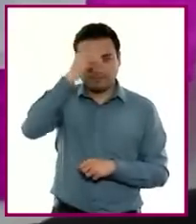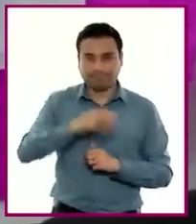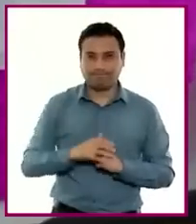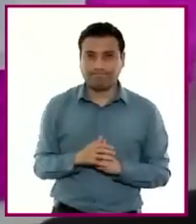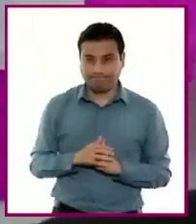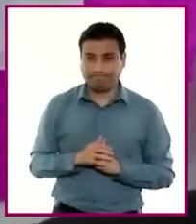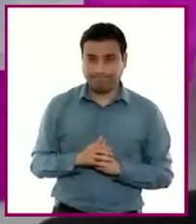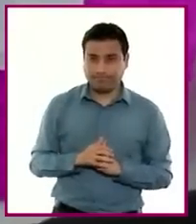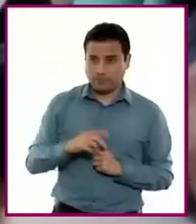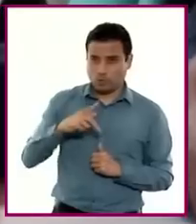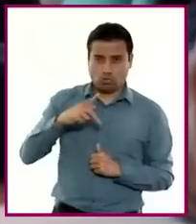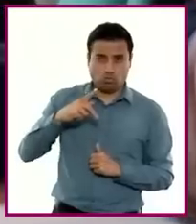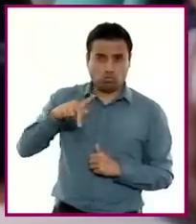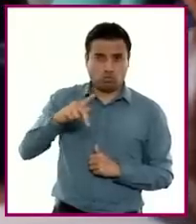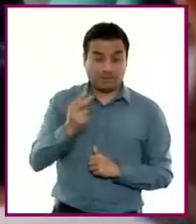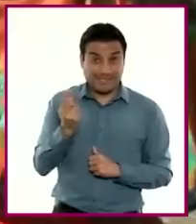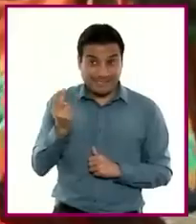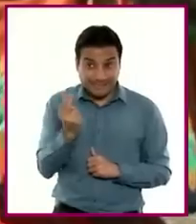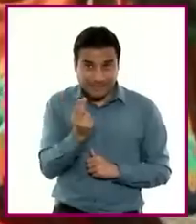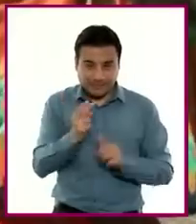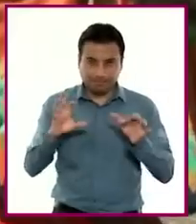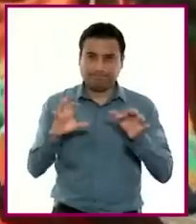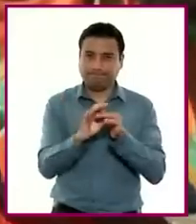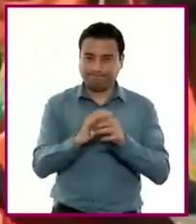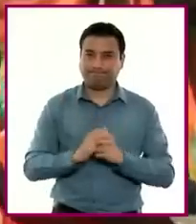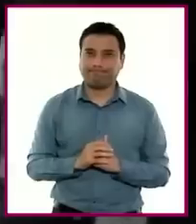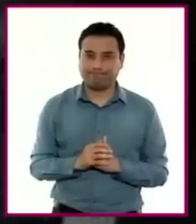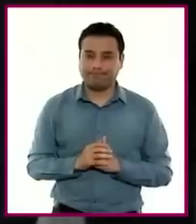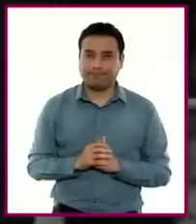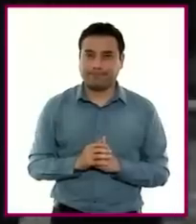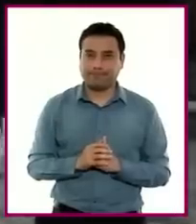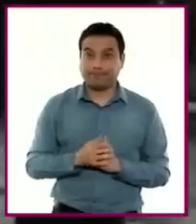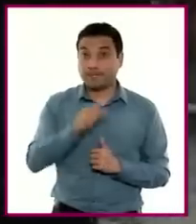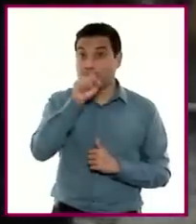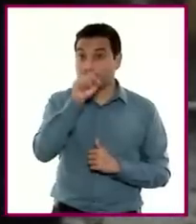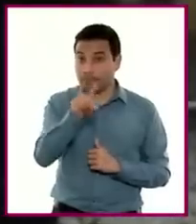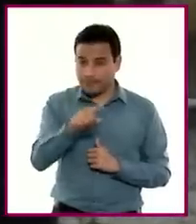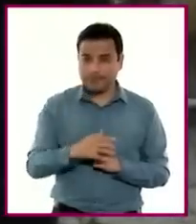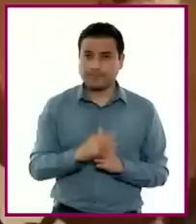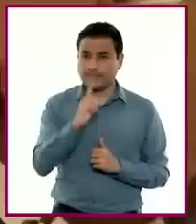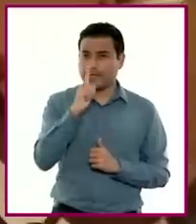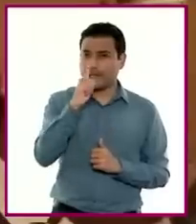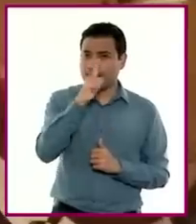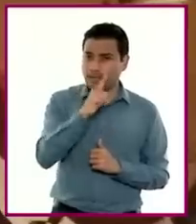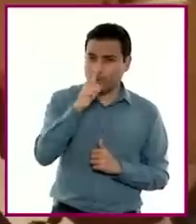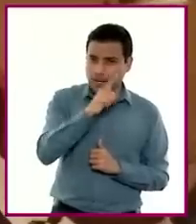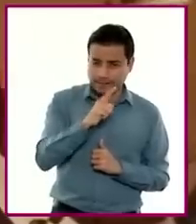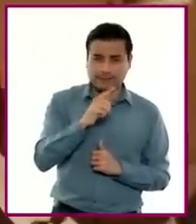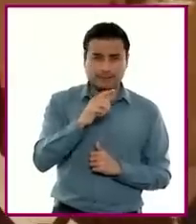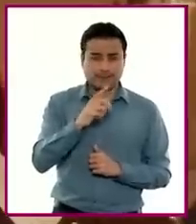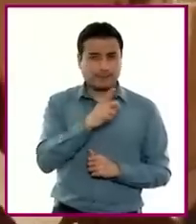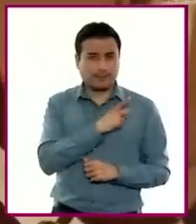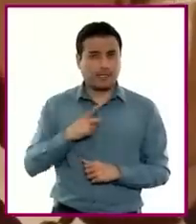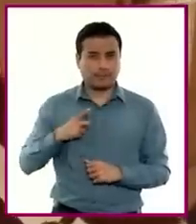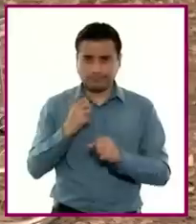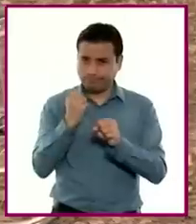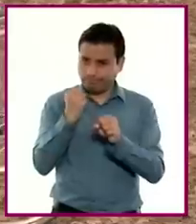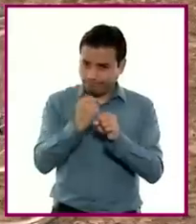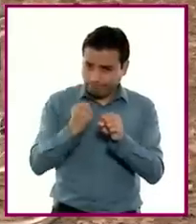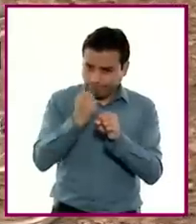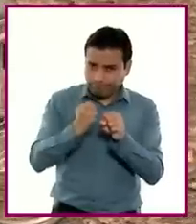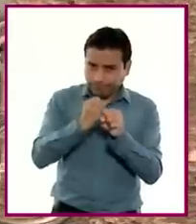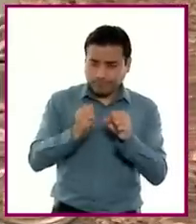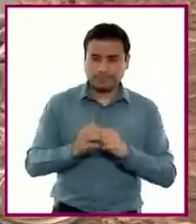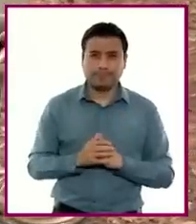necesidades e intereses. Participen en prácticas sociales de los lenguajes en múltiples ámbitos de sus comunidades